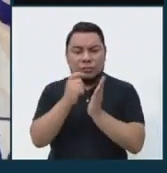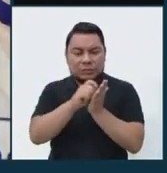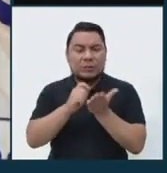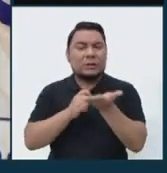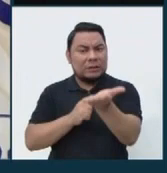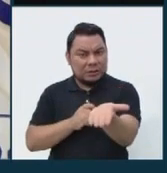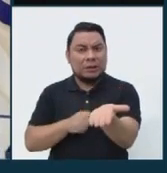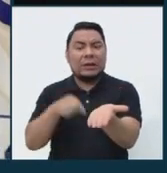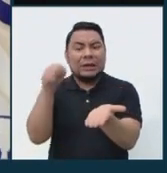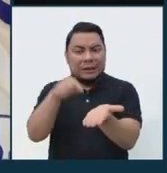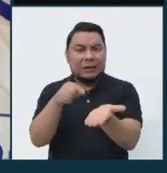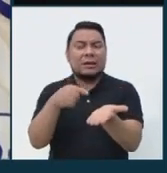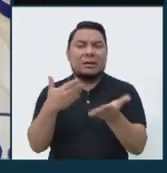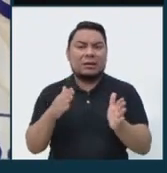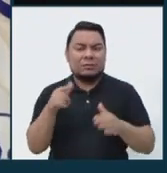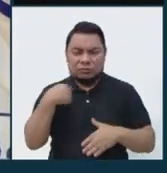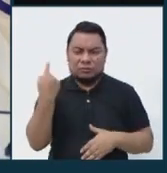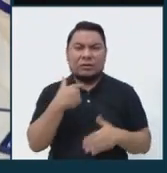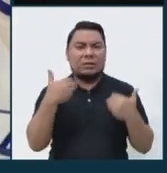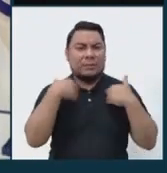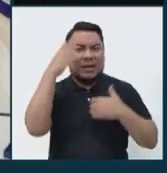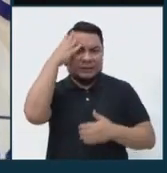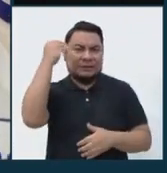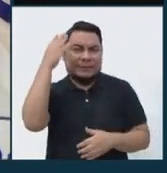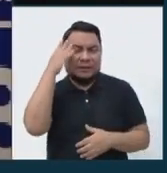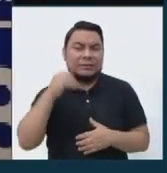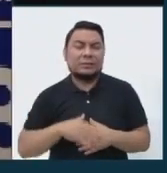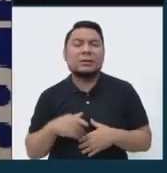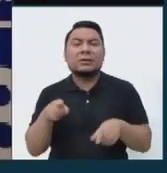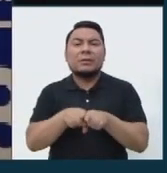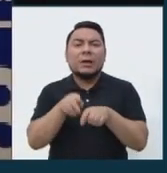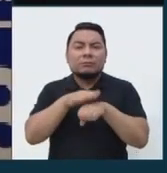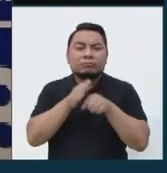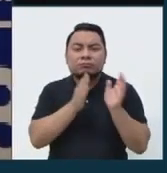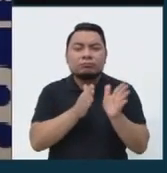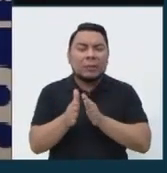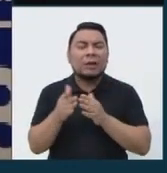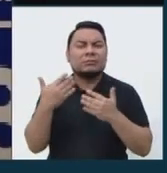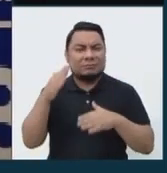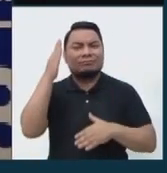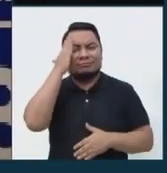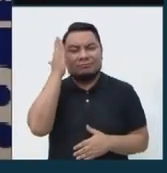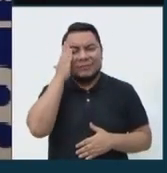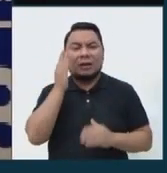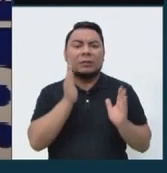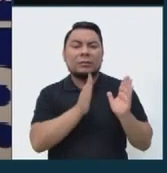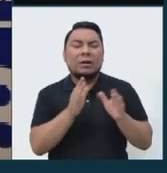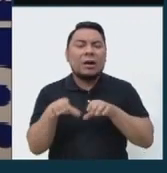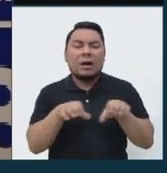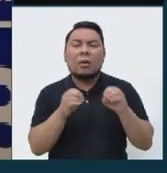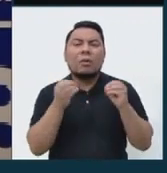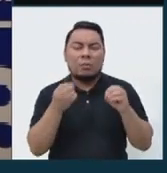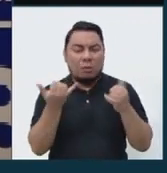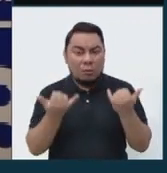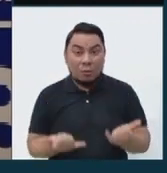experiencia, y la experiencia, la estrategia fundamentalmente. La estrategia es hoy